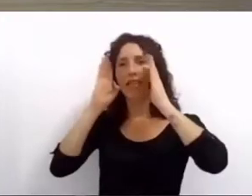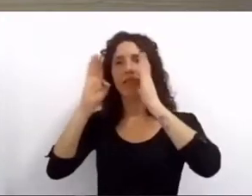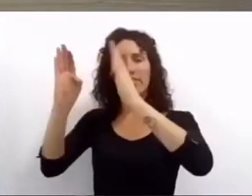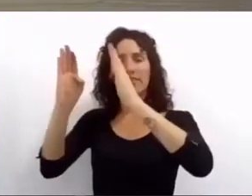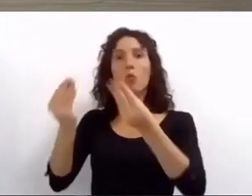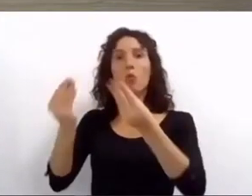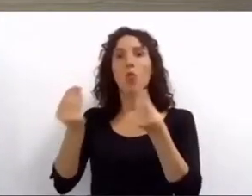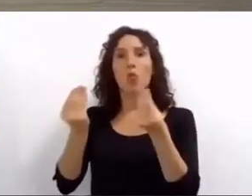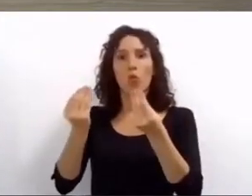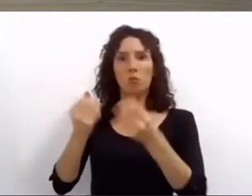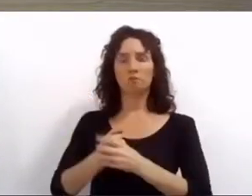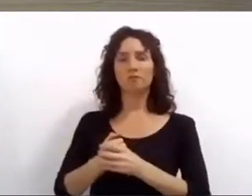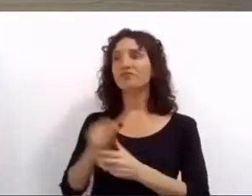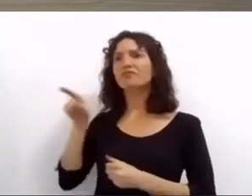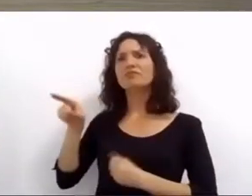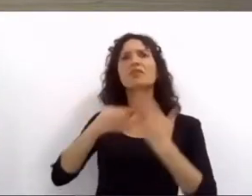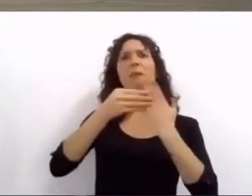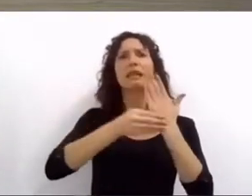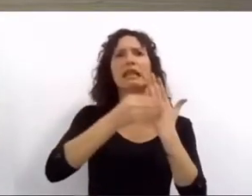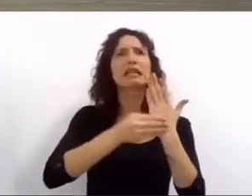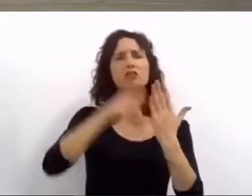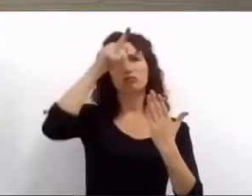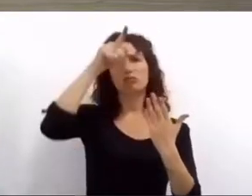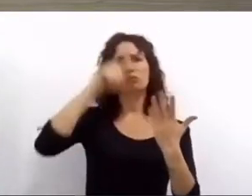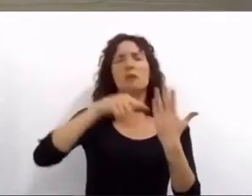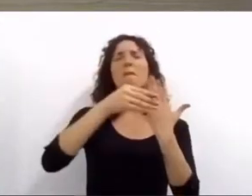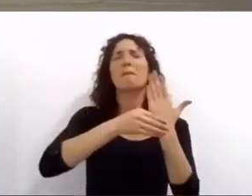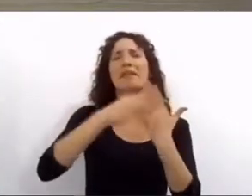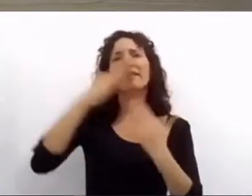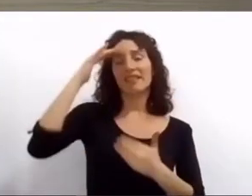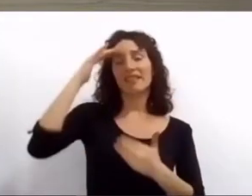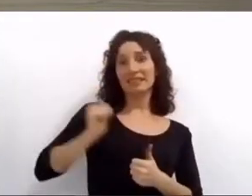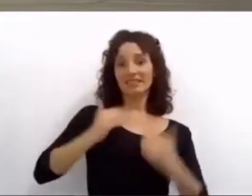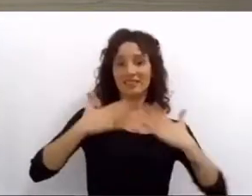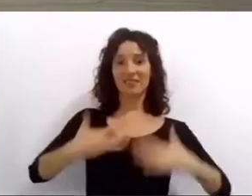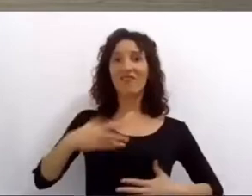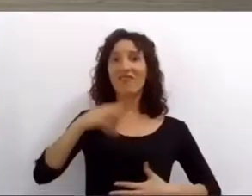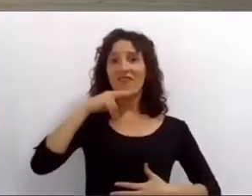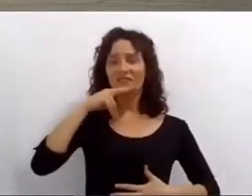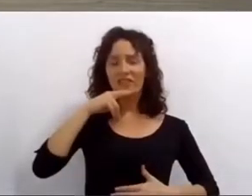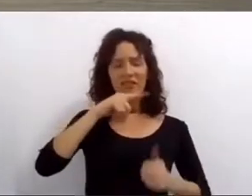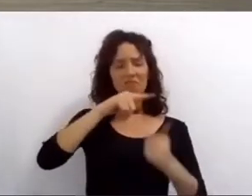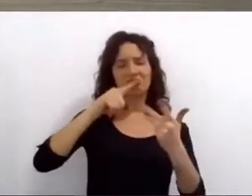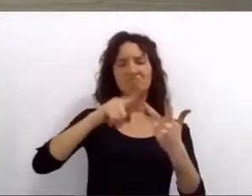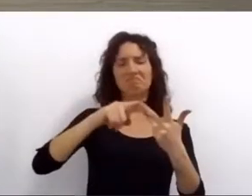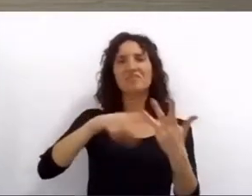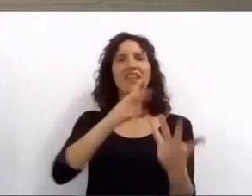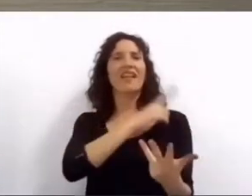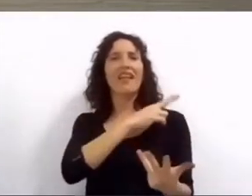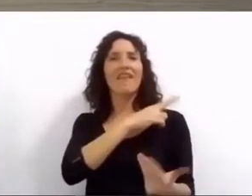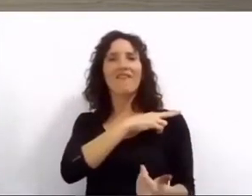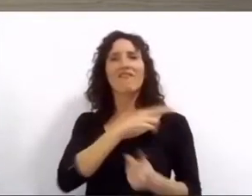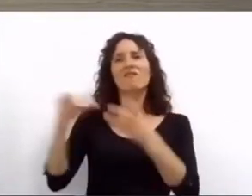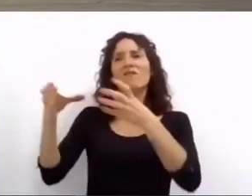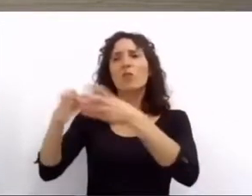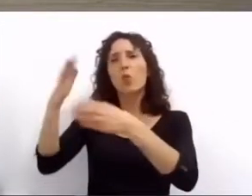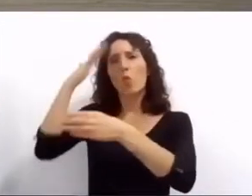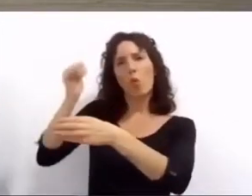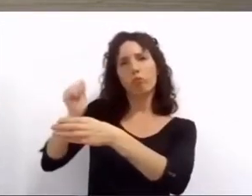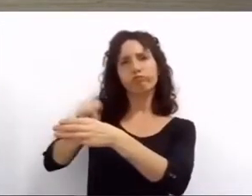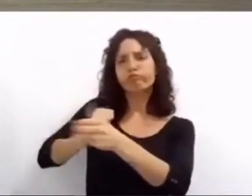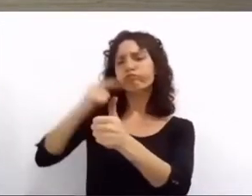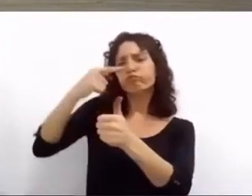general, al ministro de seguridad, al jefe de gendarmería y a los jefes de las distintas fuerzas de seguridad nuestra